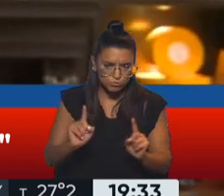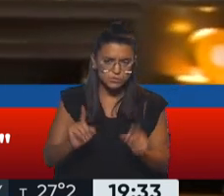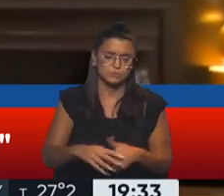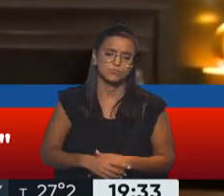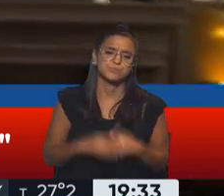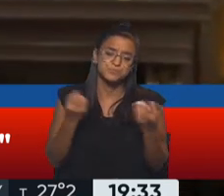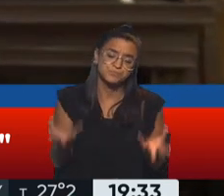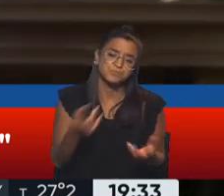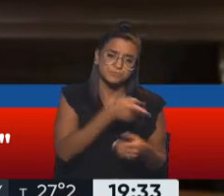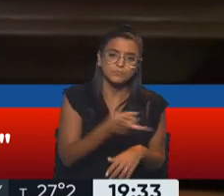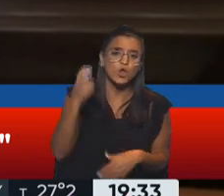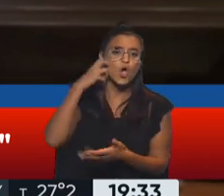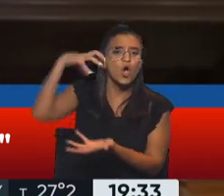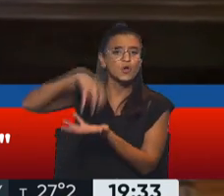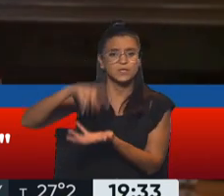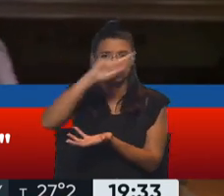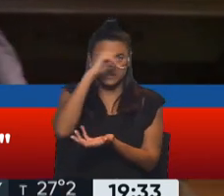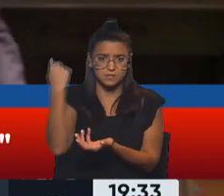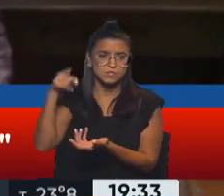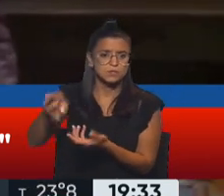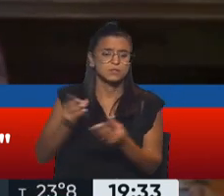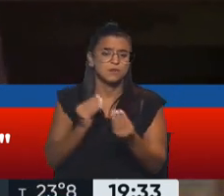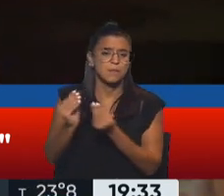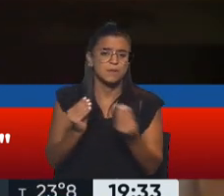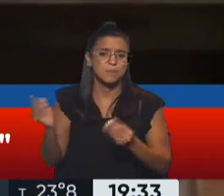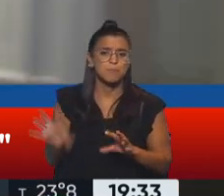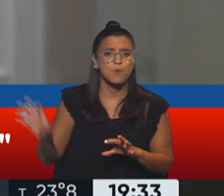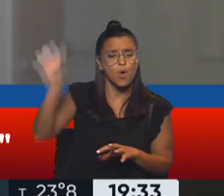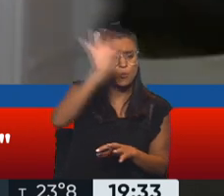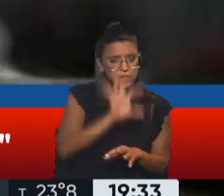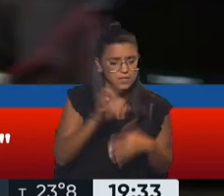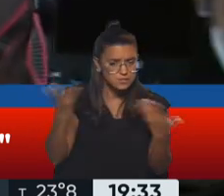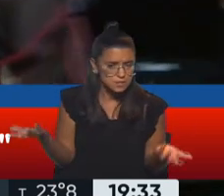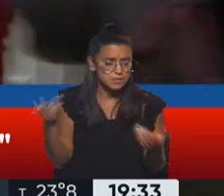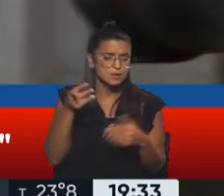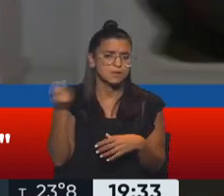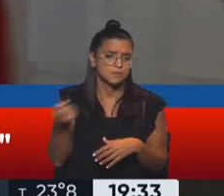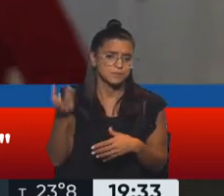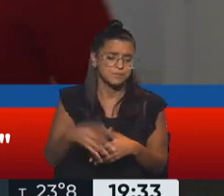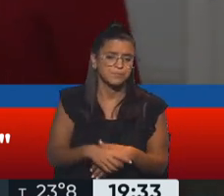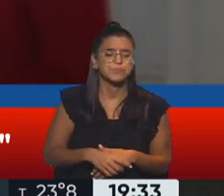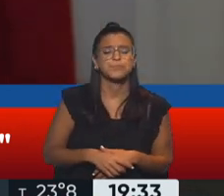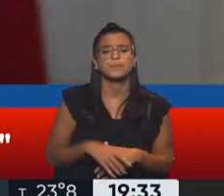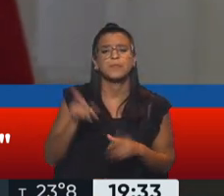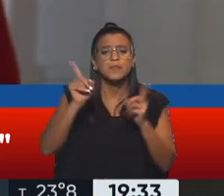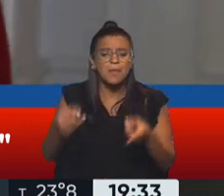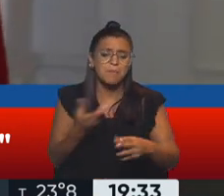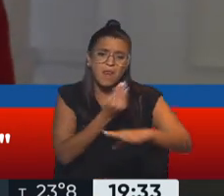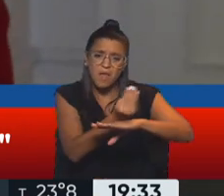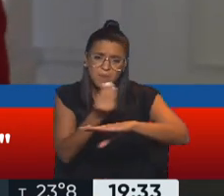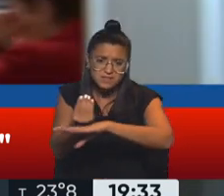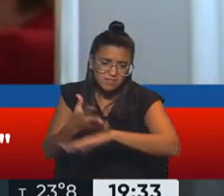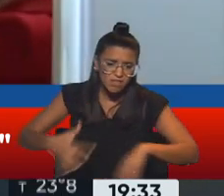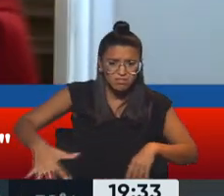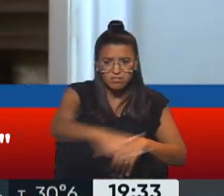en el objetivo del Congreso de la Nación lo integran el representante de las provincias, esto es muy bueno para las economías regionales, los representantes del